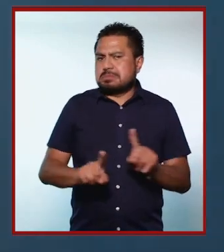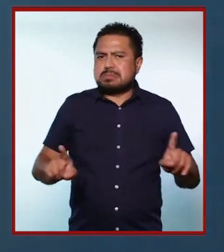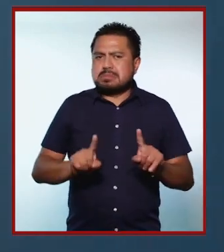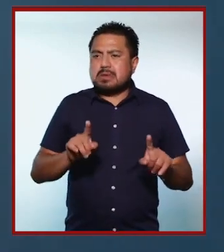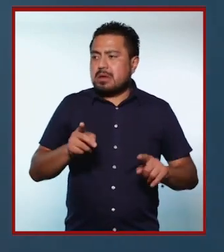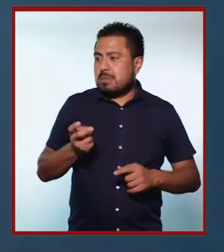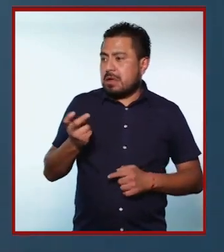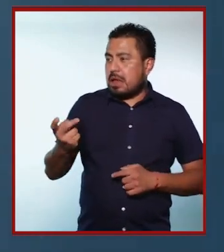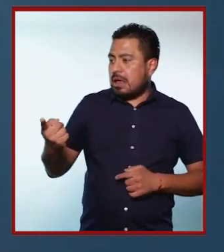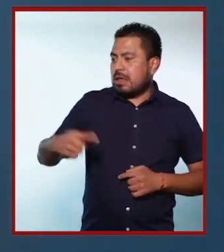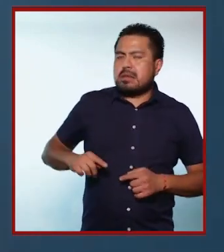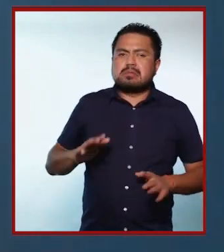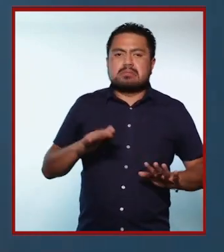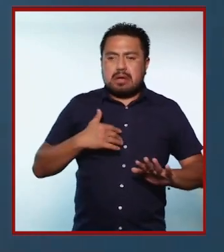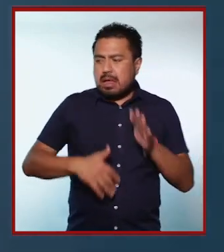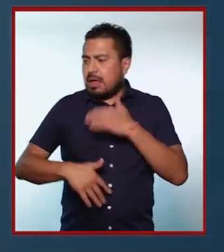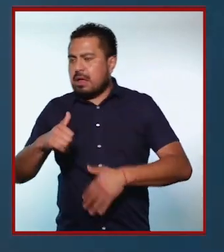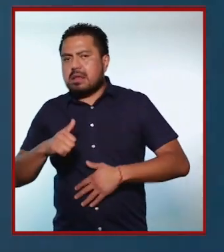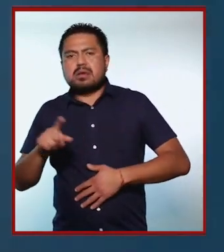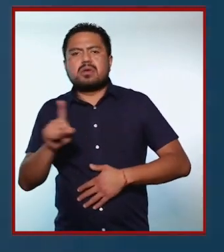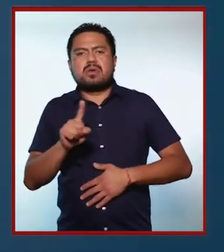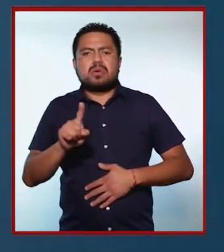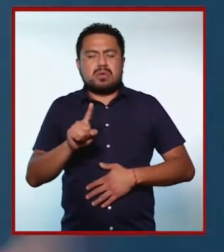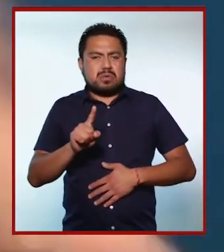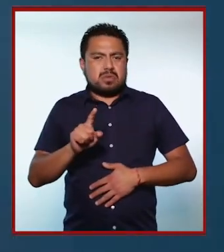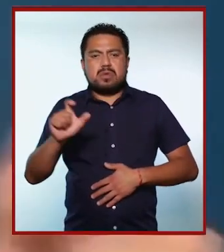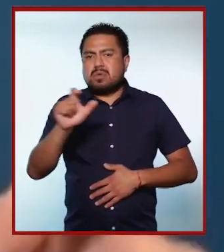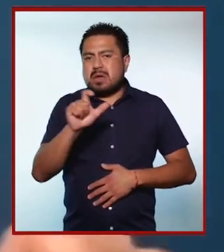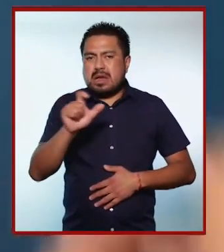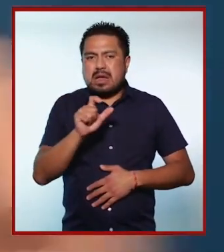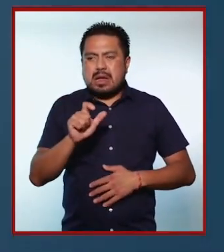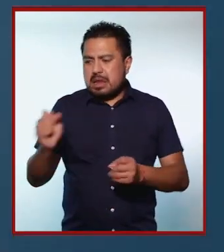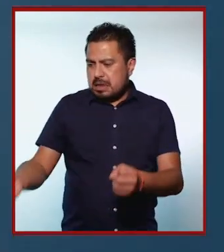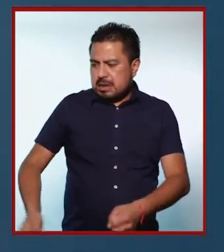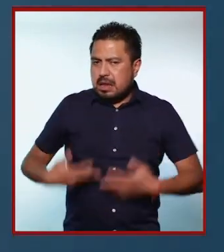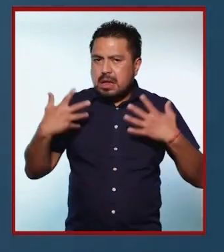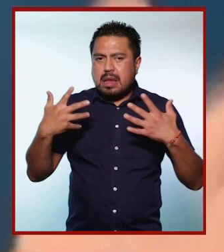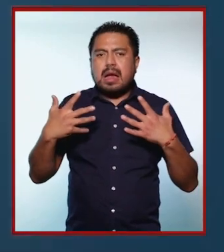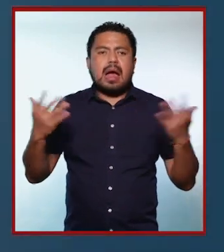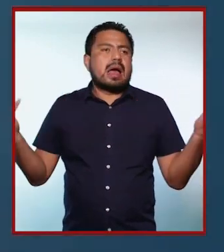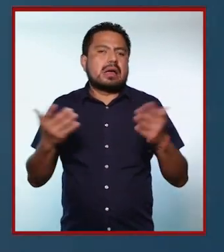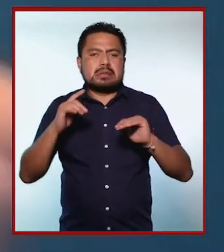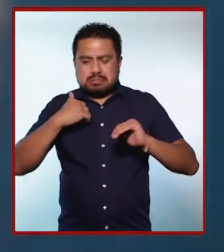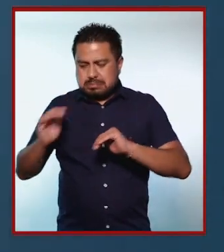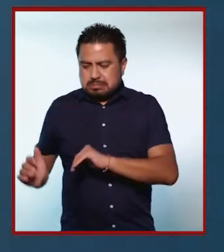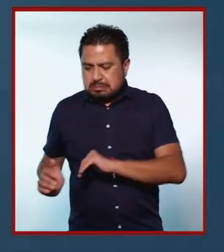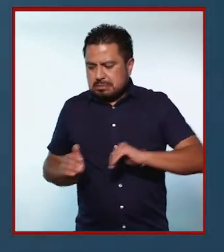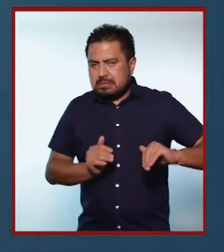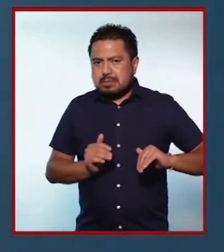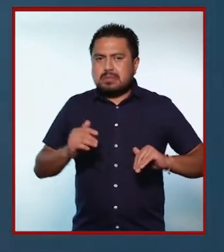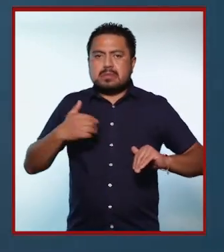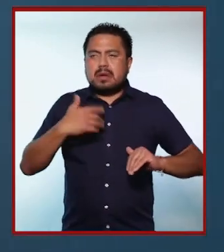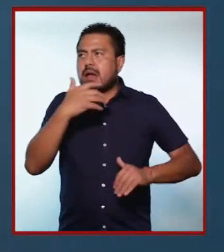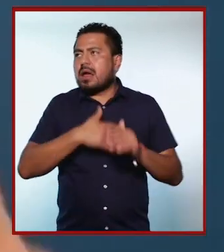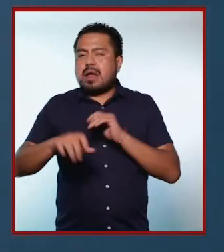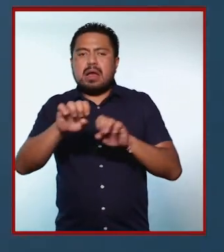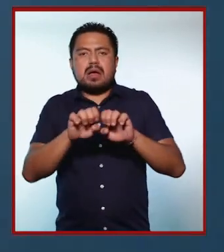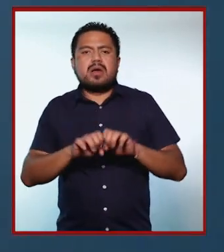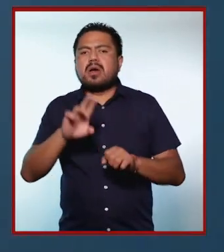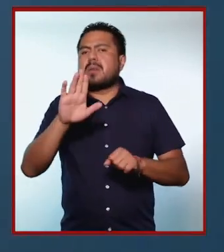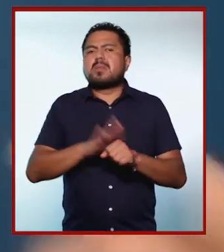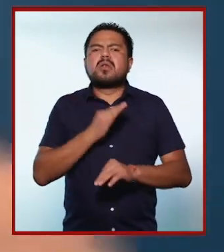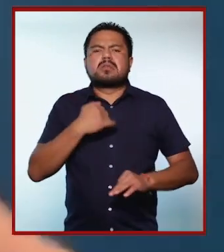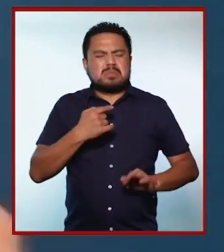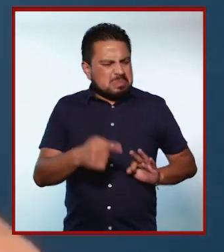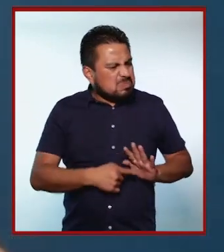no por ti, ¿no? No me voy a ir del equipo, aun con que me hayas dejado y me hayas hecho un lado, yo no me voy ir